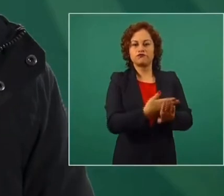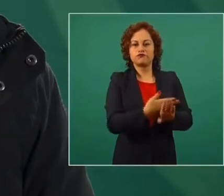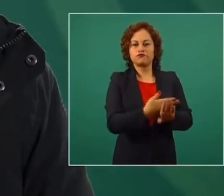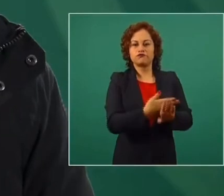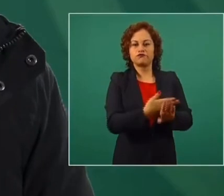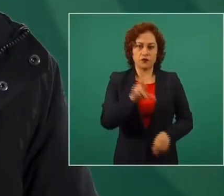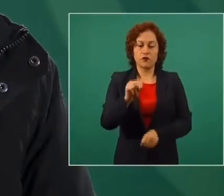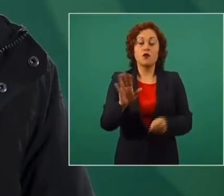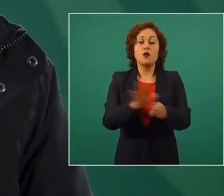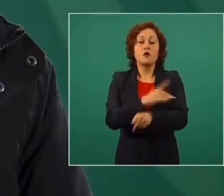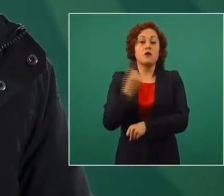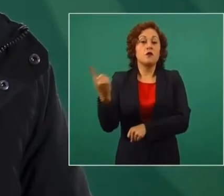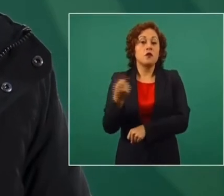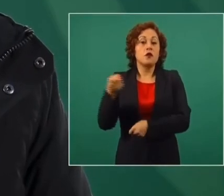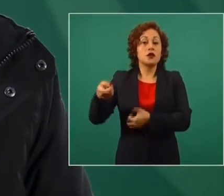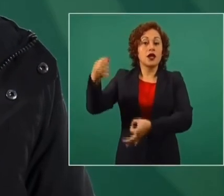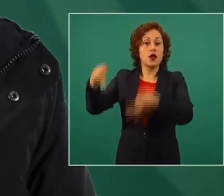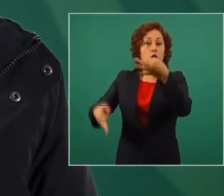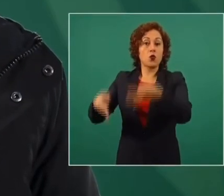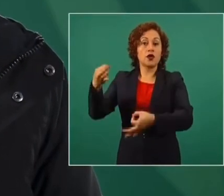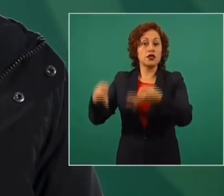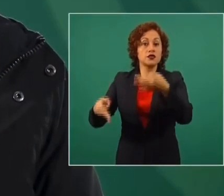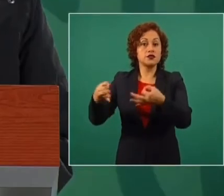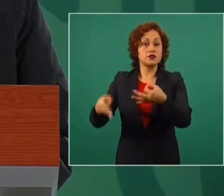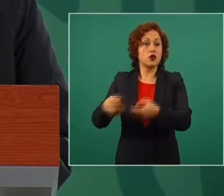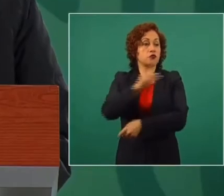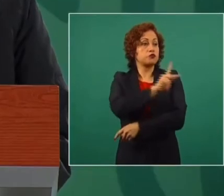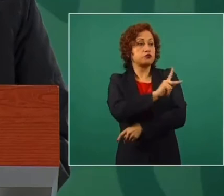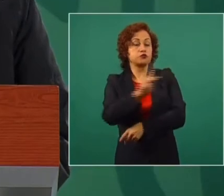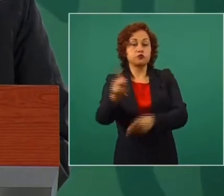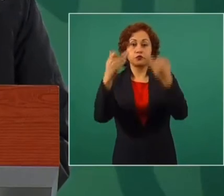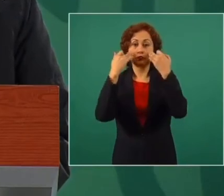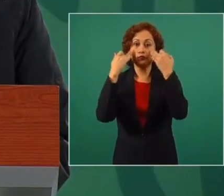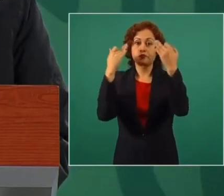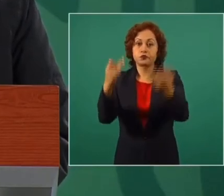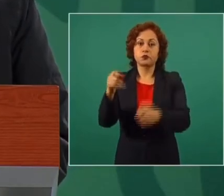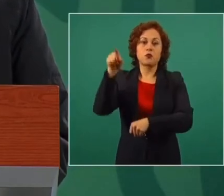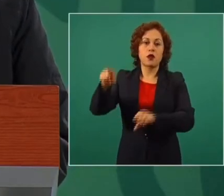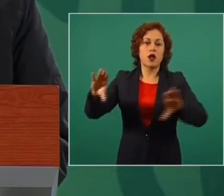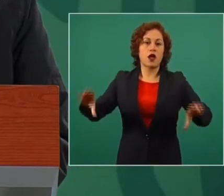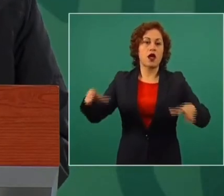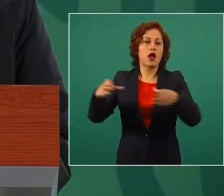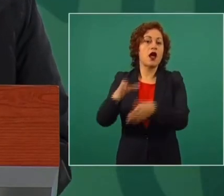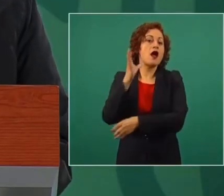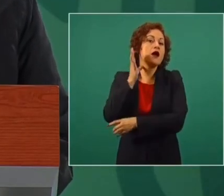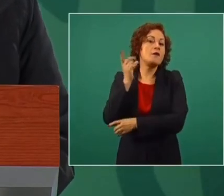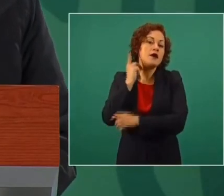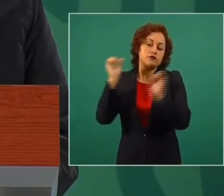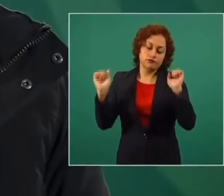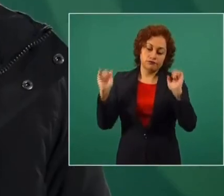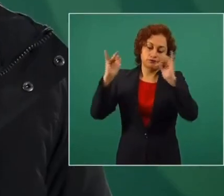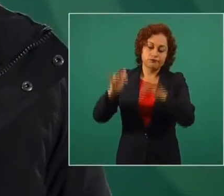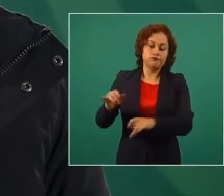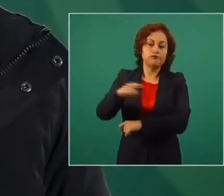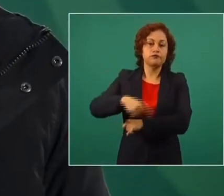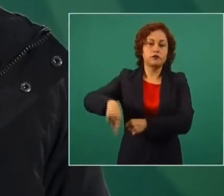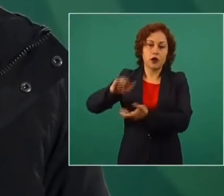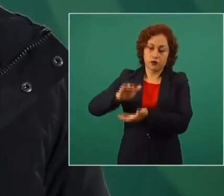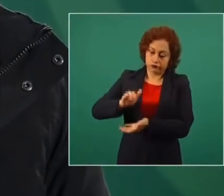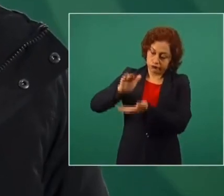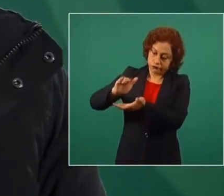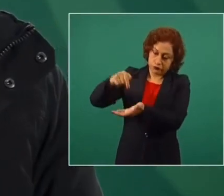prácticamente el juicio va a ser público ante el Congreso, con todas las pruebas de quienes denunciaron